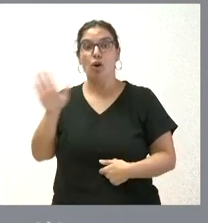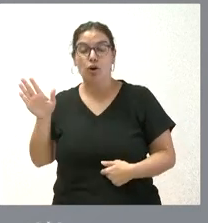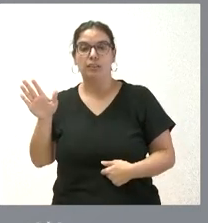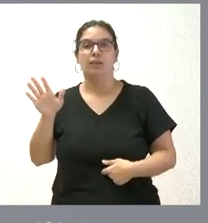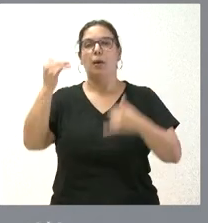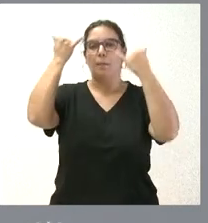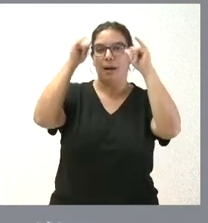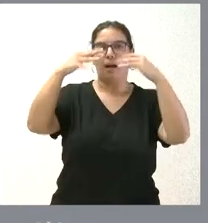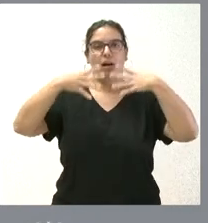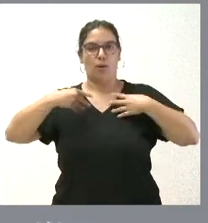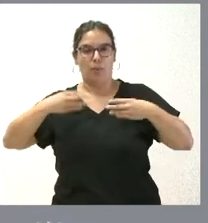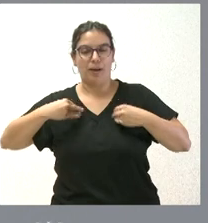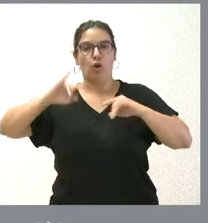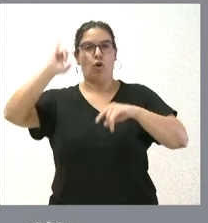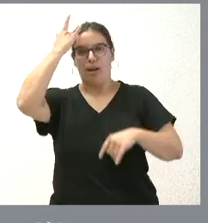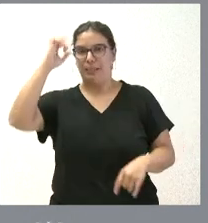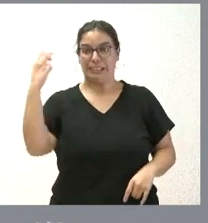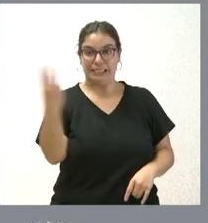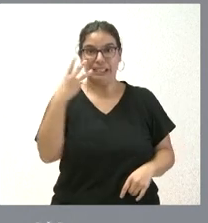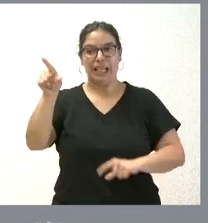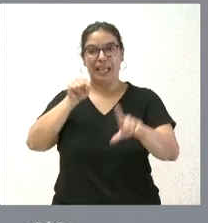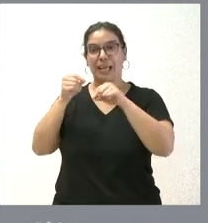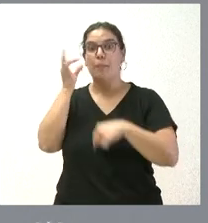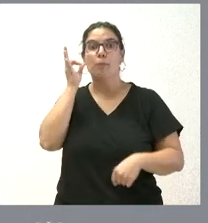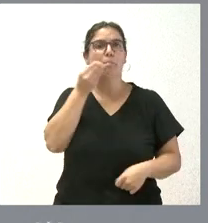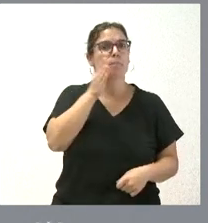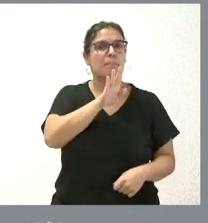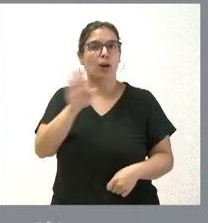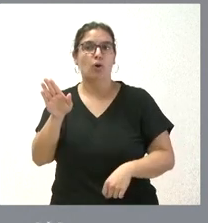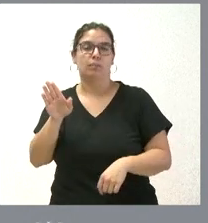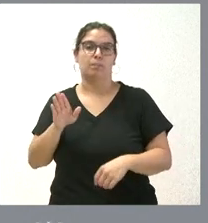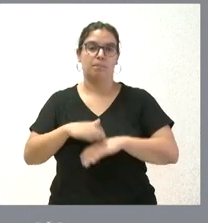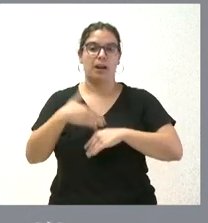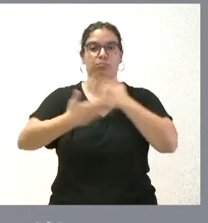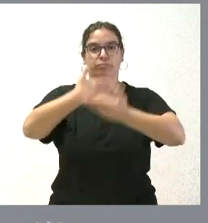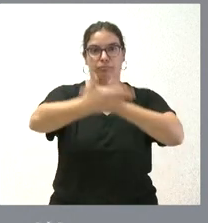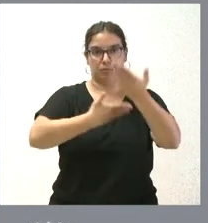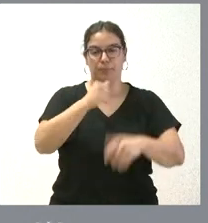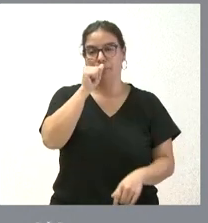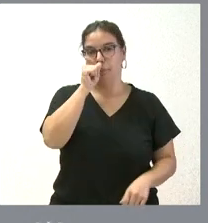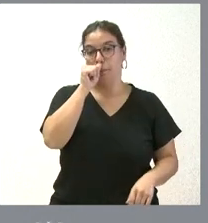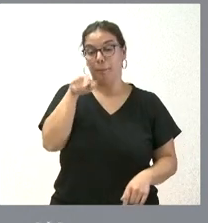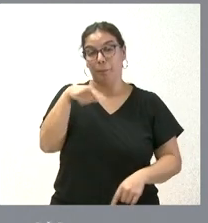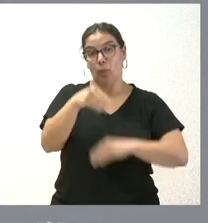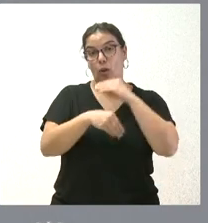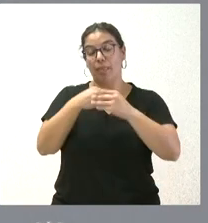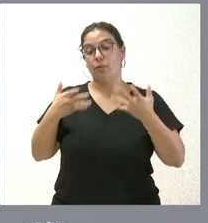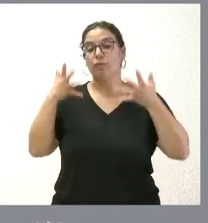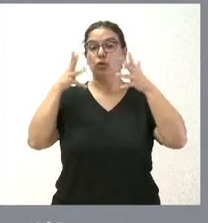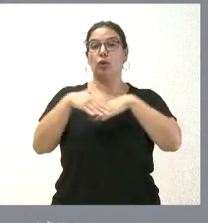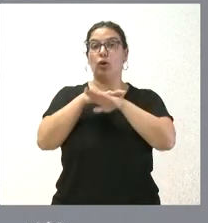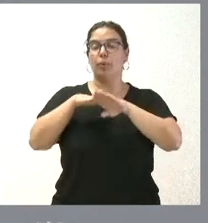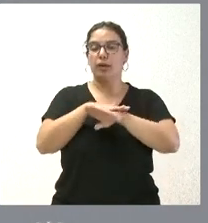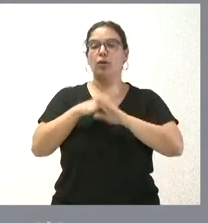y caprino y se contribuirá de esta forma a mejorar la productividad de las explotaciones ganaderas. Para la realización de esta actividad, el Consejo de Gobierno